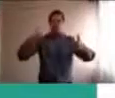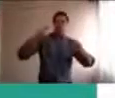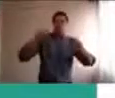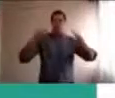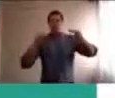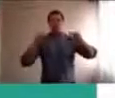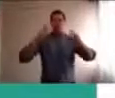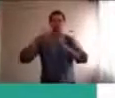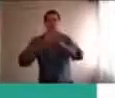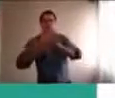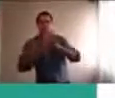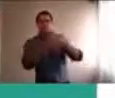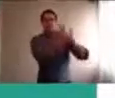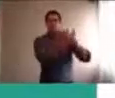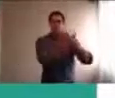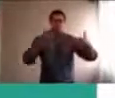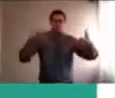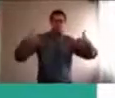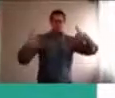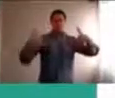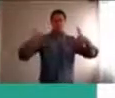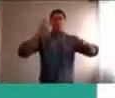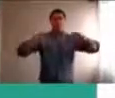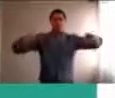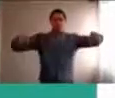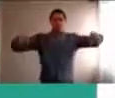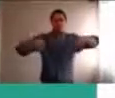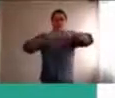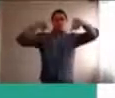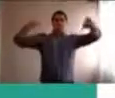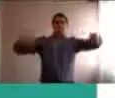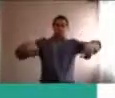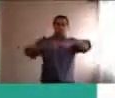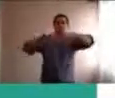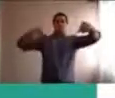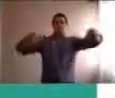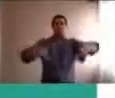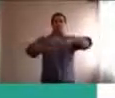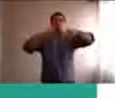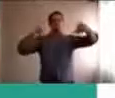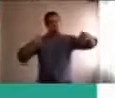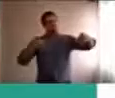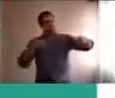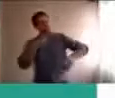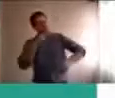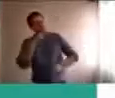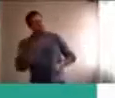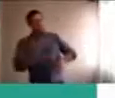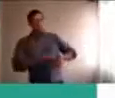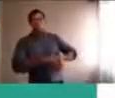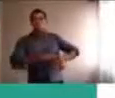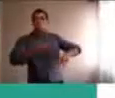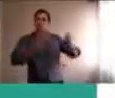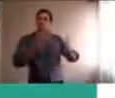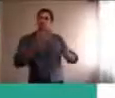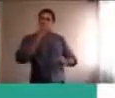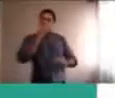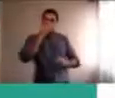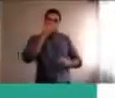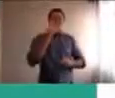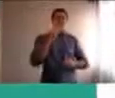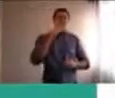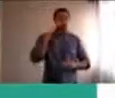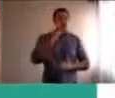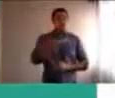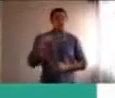autitos, todo eso permite, poder como manejar, todo este mundo emocional, que